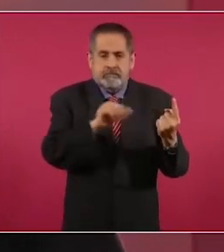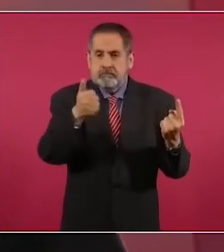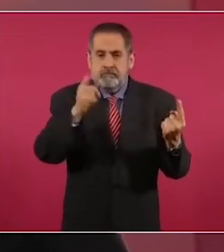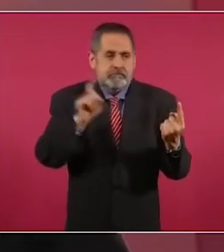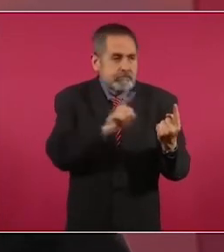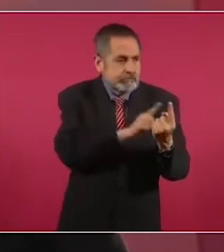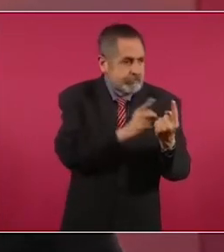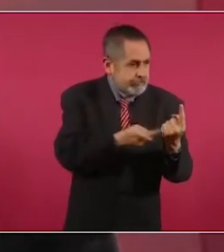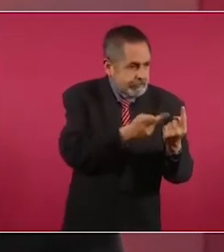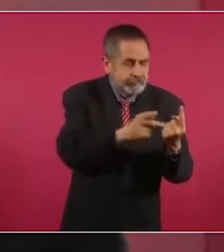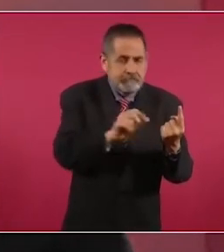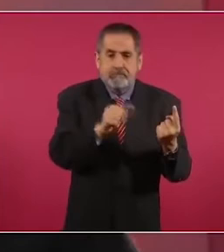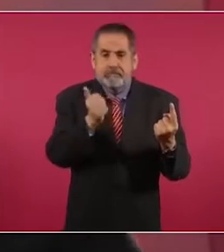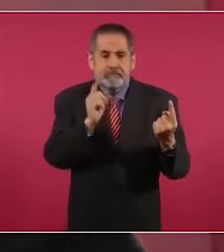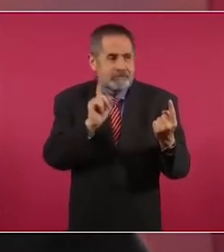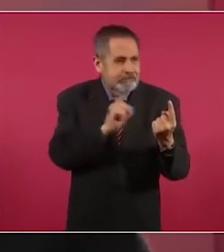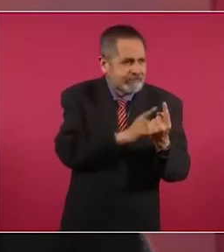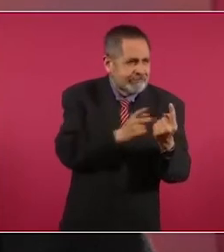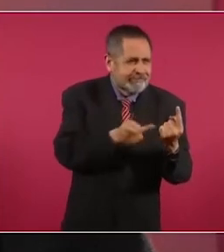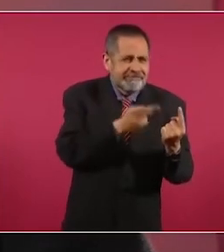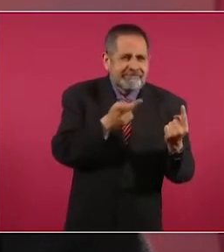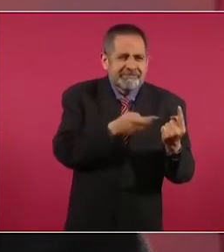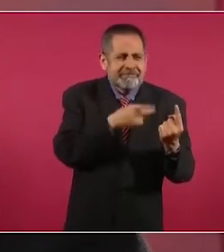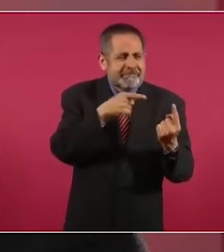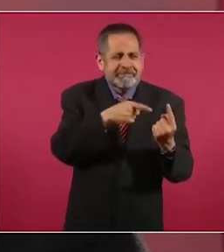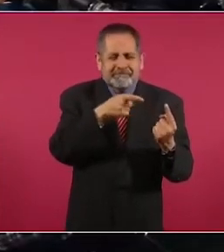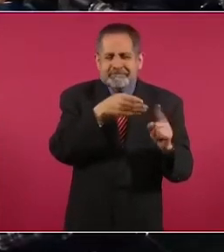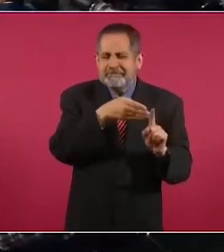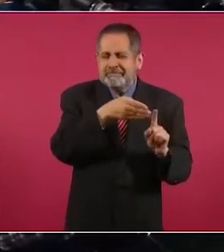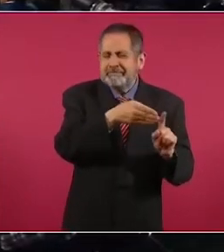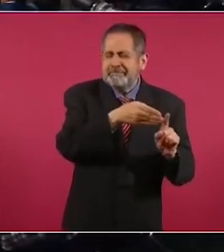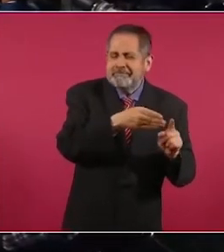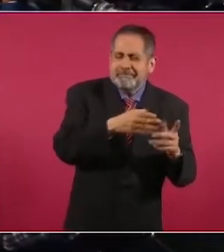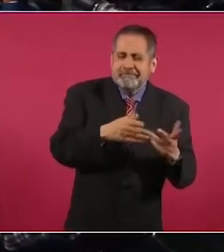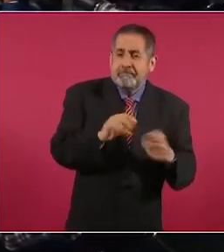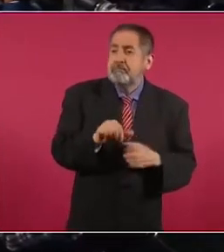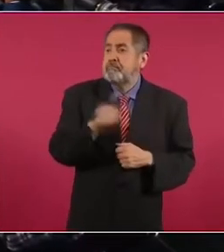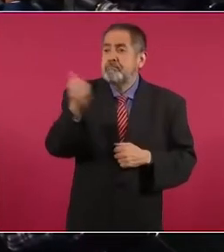No hay nada que